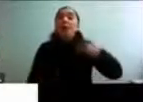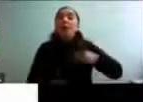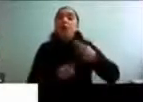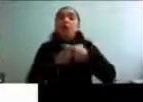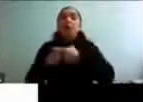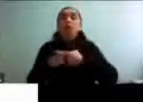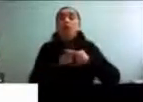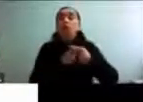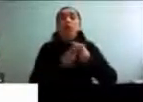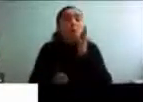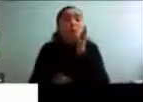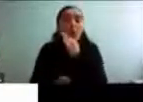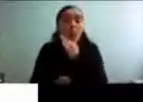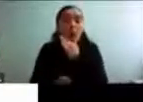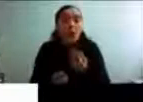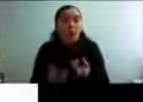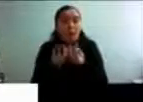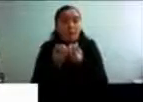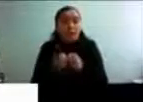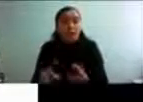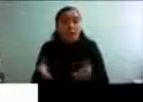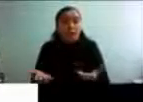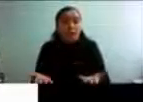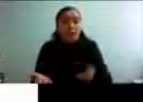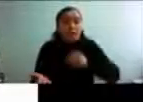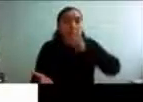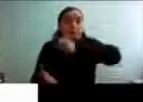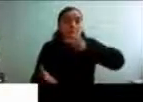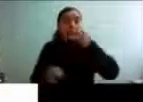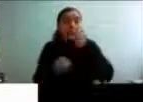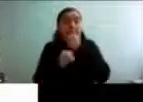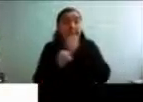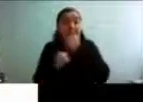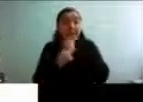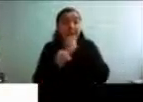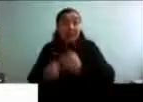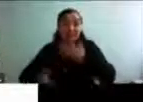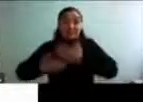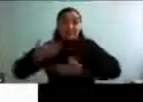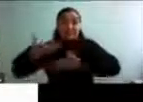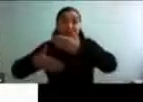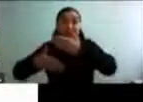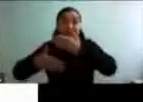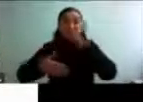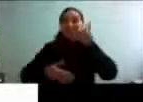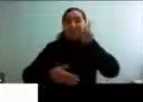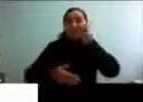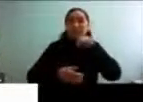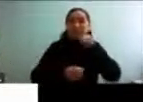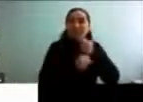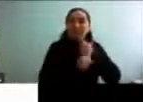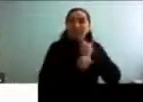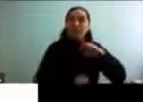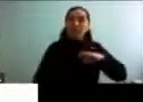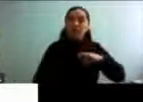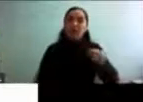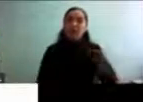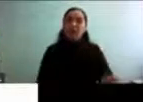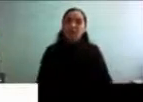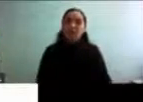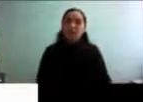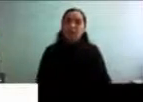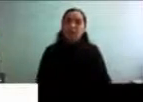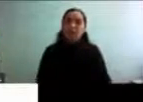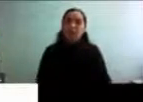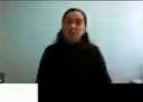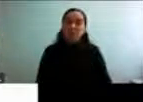pasas de ser una persona laboralmente activa a ser una persona pensionada, ¿no? Y